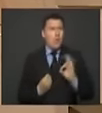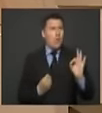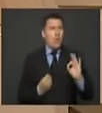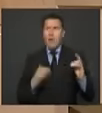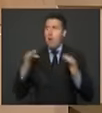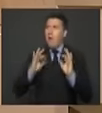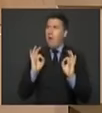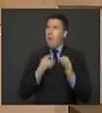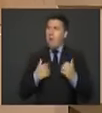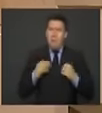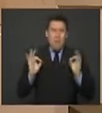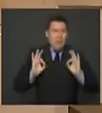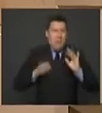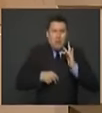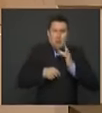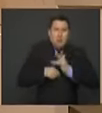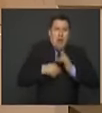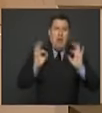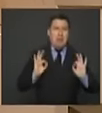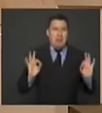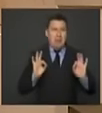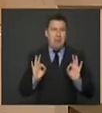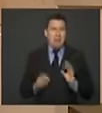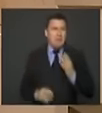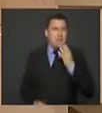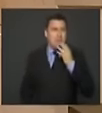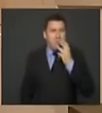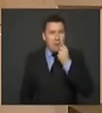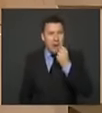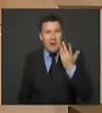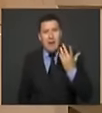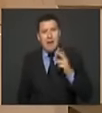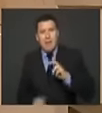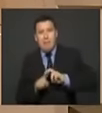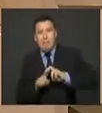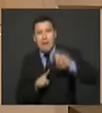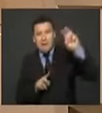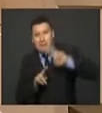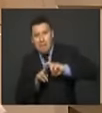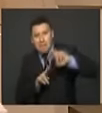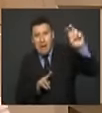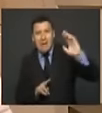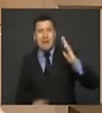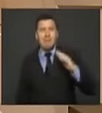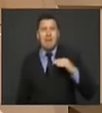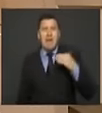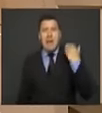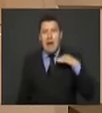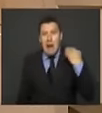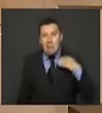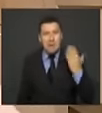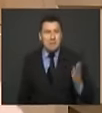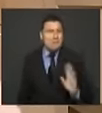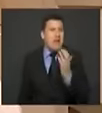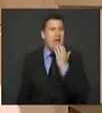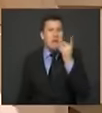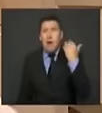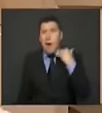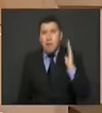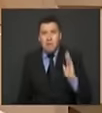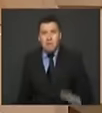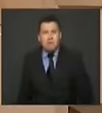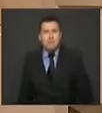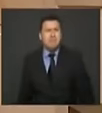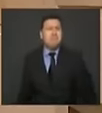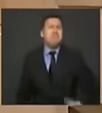conflicto muy duro, por Pereira, por Manizales, por Armenia, para dar solo unos ejemplos. Habrá